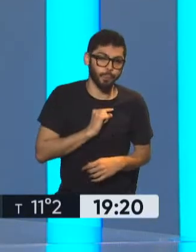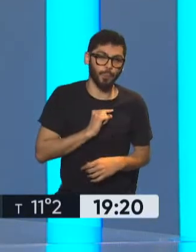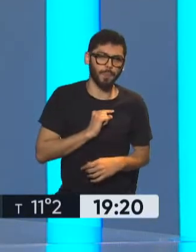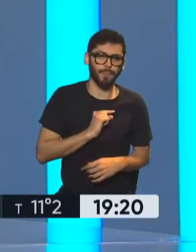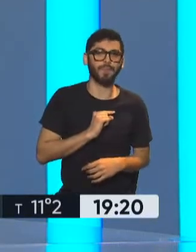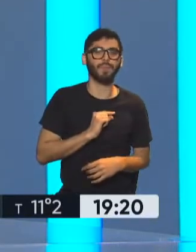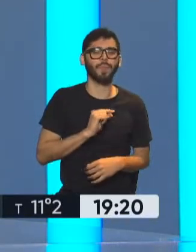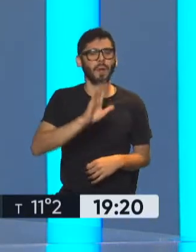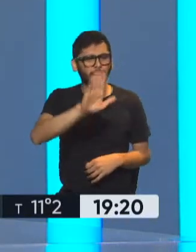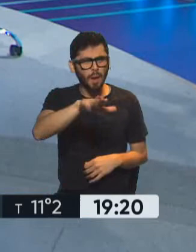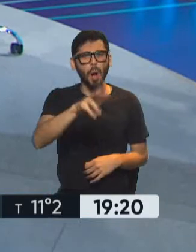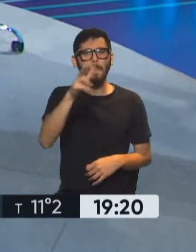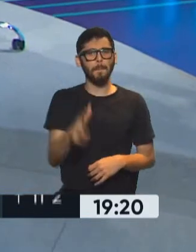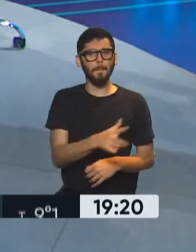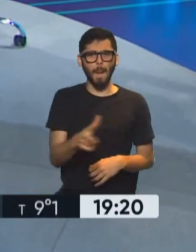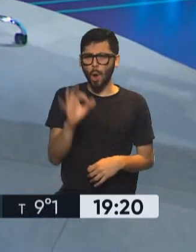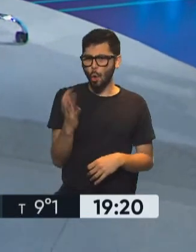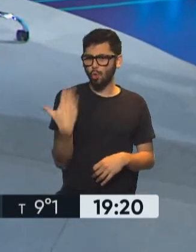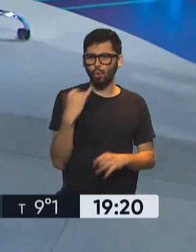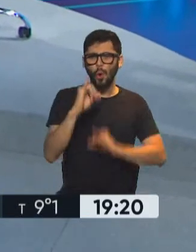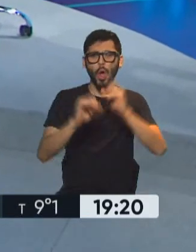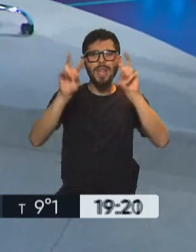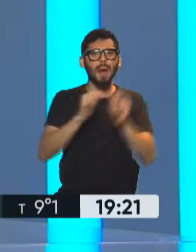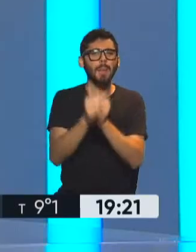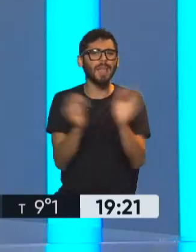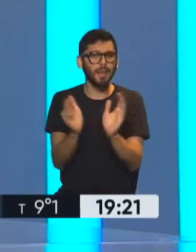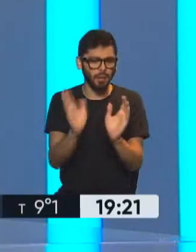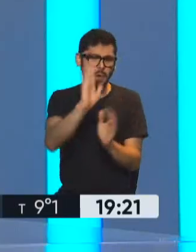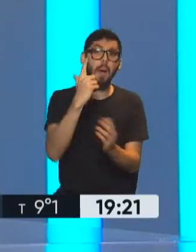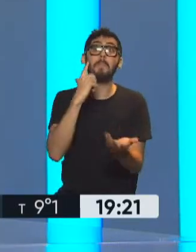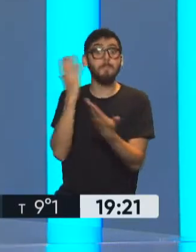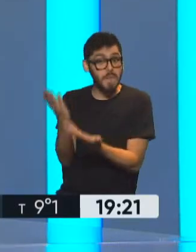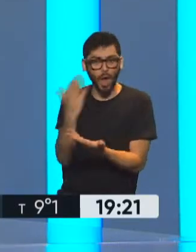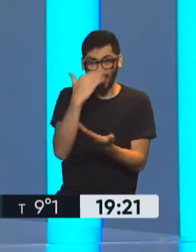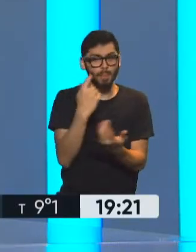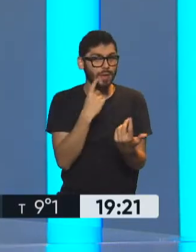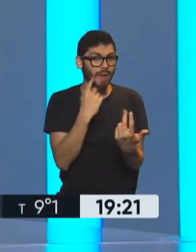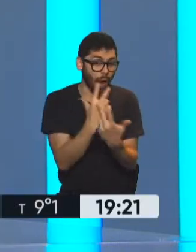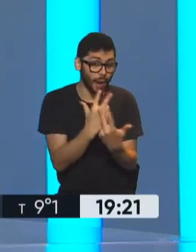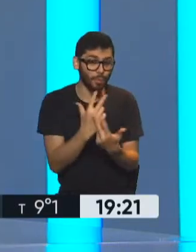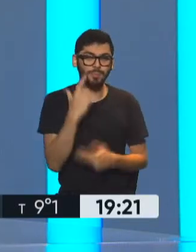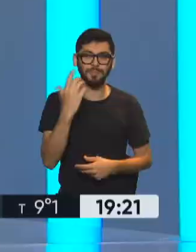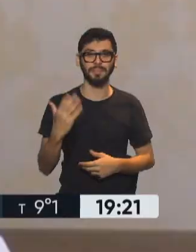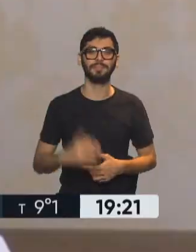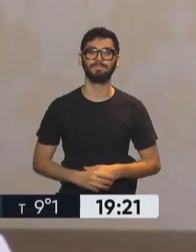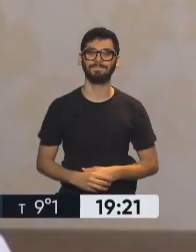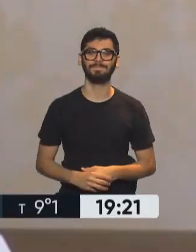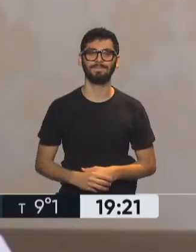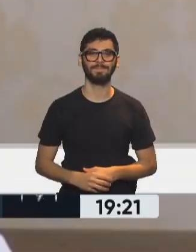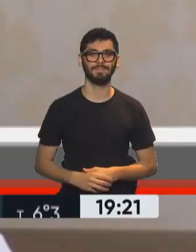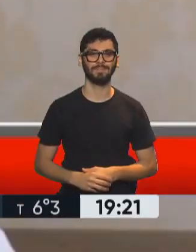Papa Francisco en estas últimas horas ha hablado acerca de pymes. Te propongo que lo escuchemos y que después analicemos lo que dijo el sumo pontífice. Perfecto.